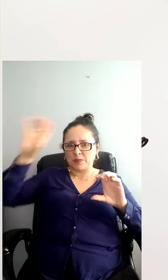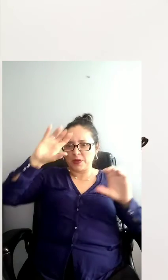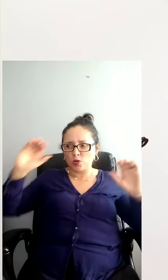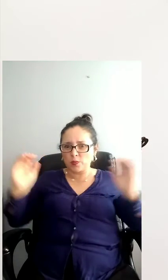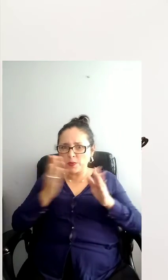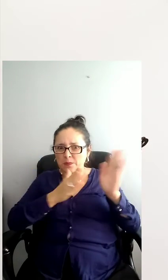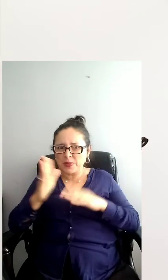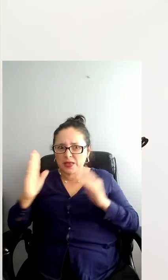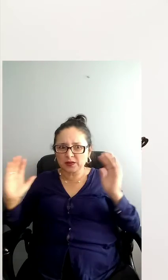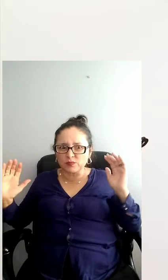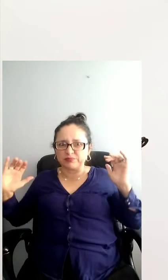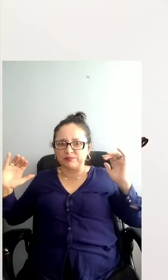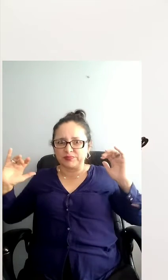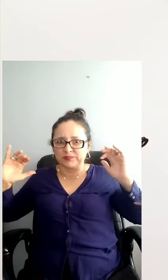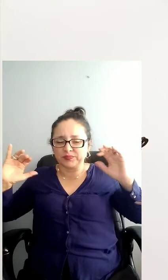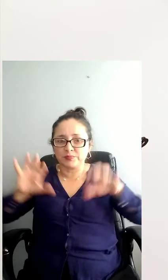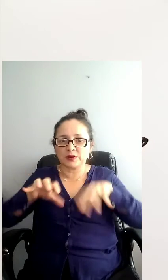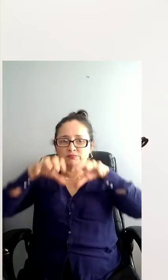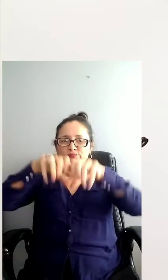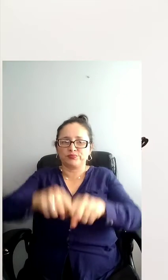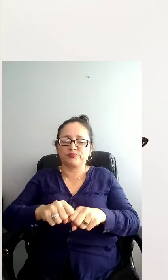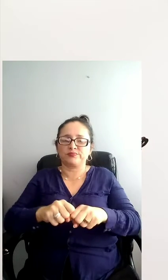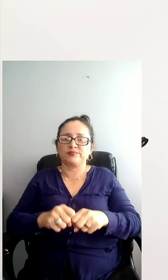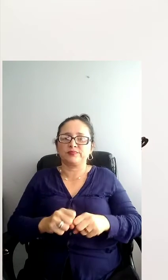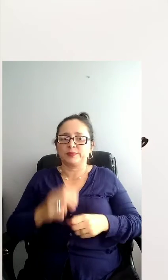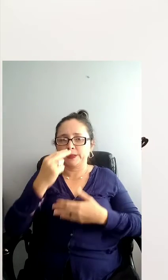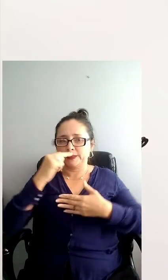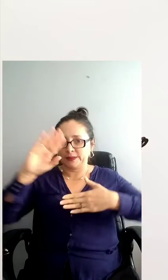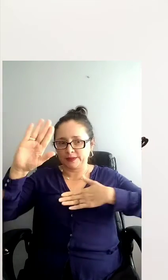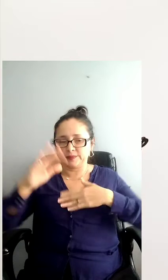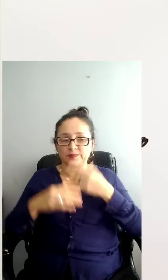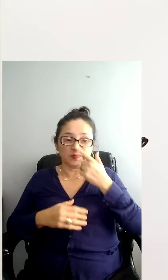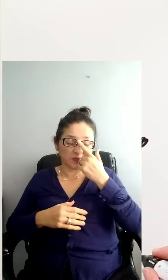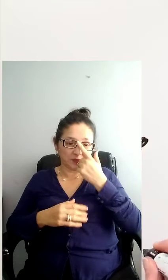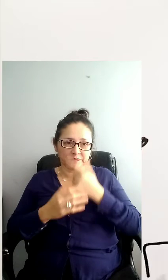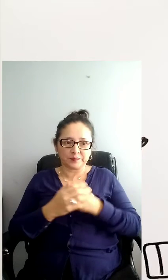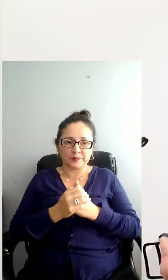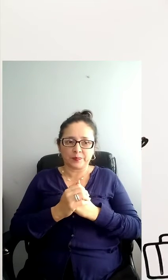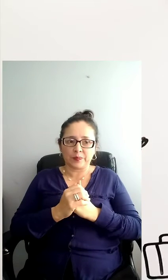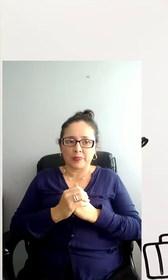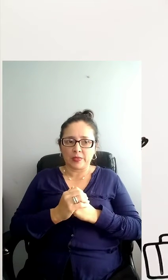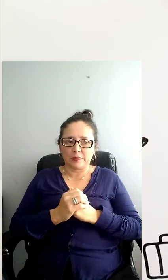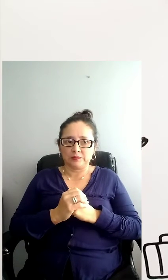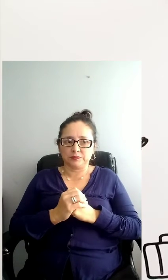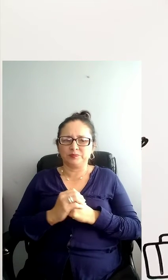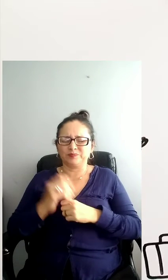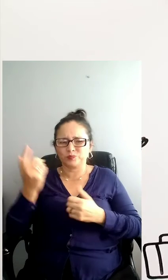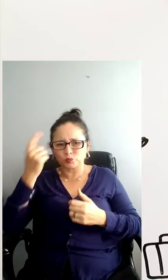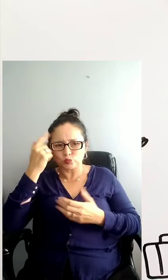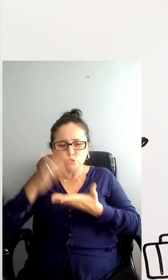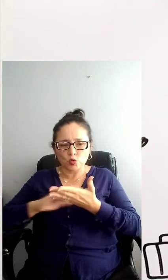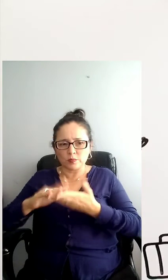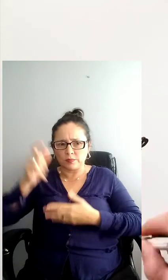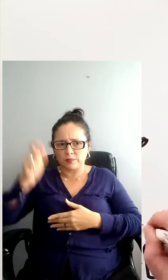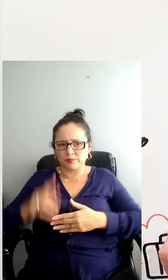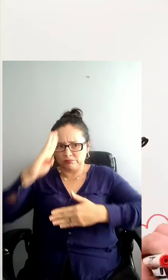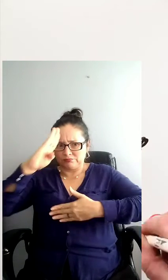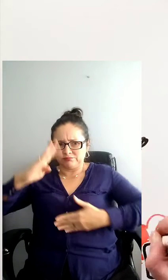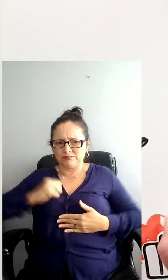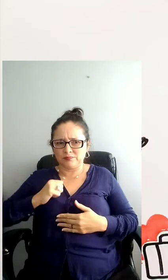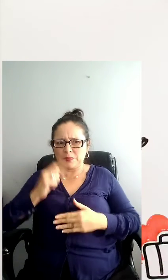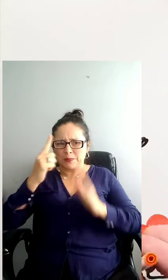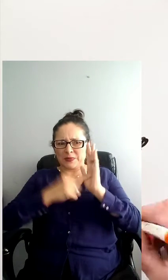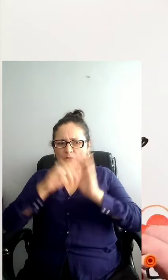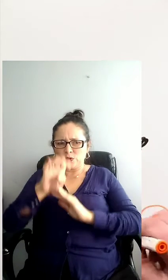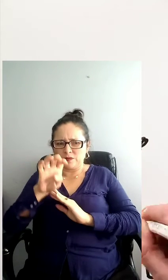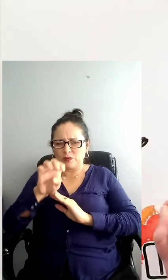Algunos de los oficiales más realistas decidieron conspirar contra Hitler para acabar la guerra. El 20 de julio de 1944, Klaus von Stauffenberg colocó